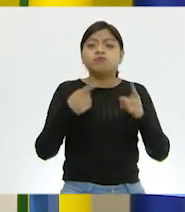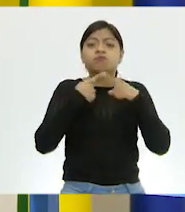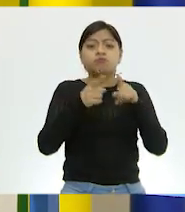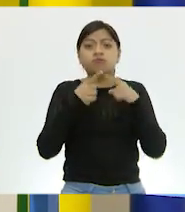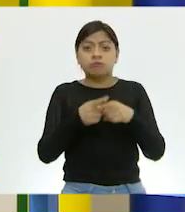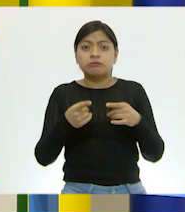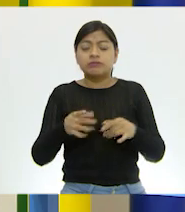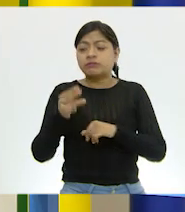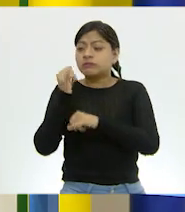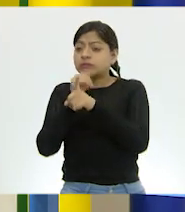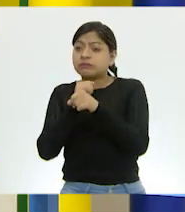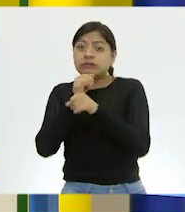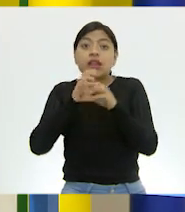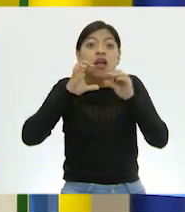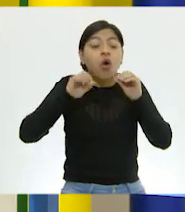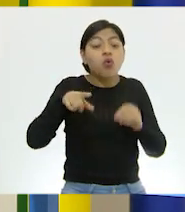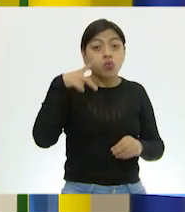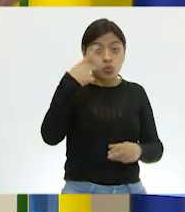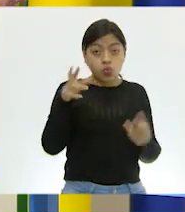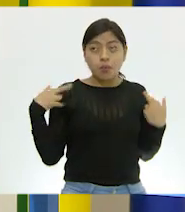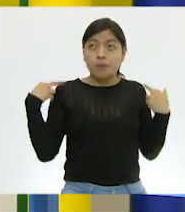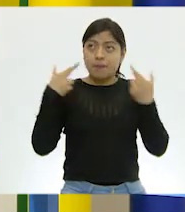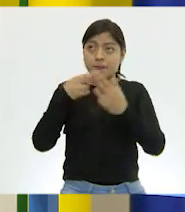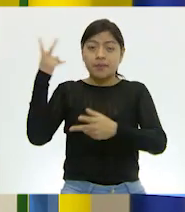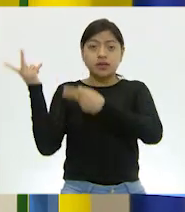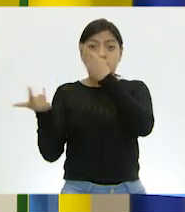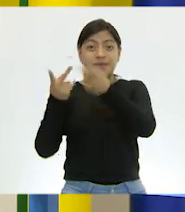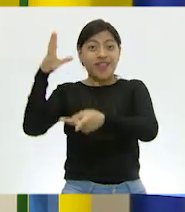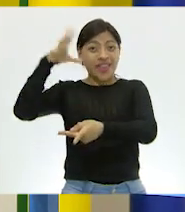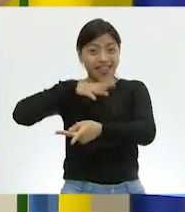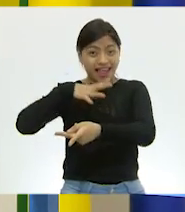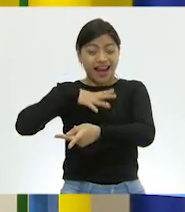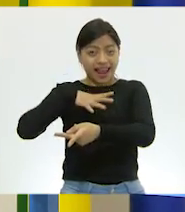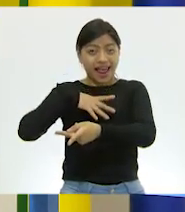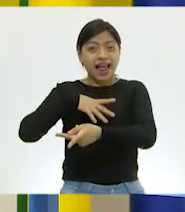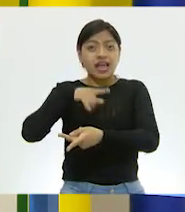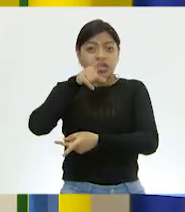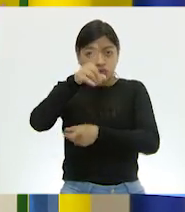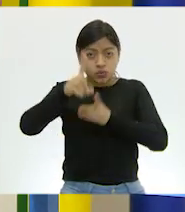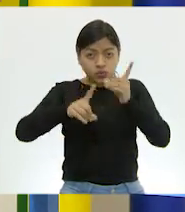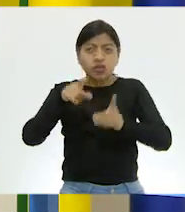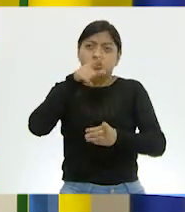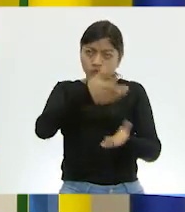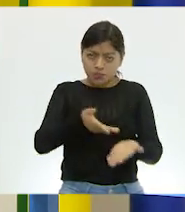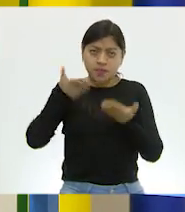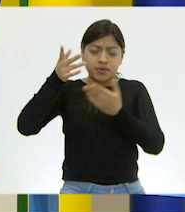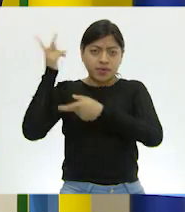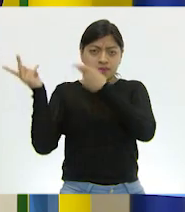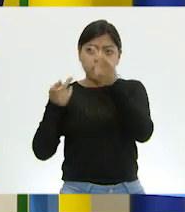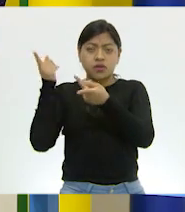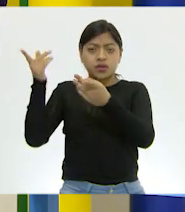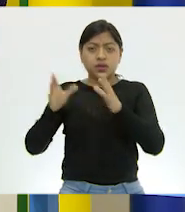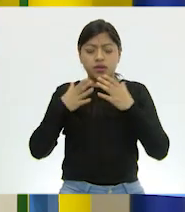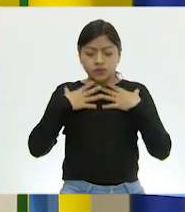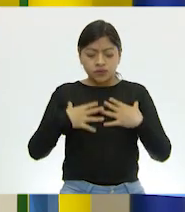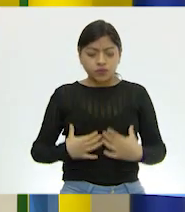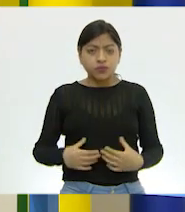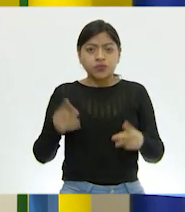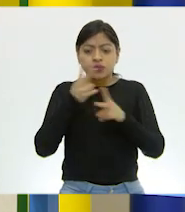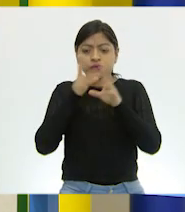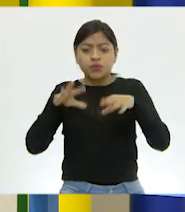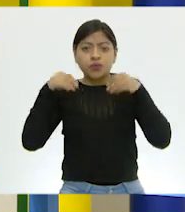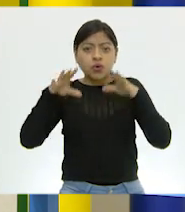fuentes o preguntarle a sus maestras o sus maestros si es que tienen alguna duda acerca de estas diferentes partes del sistema respiratorio,